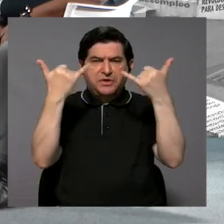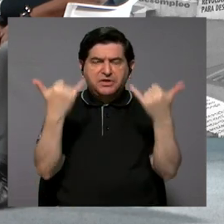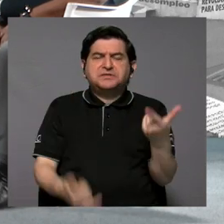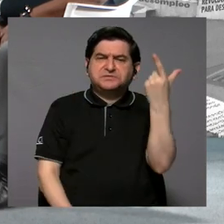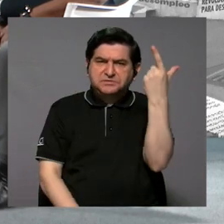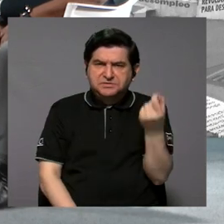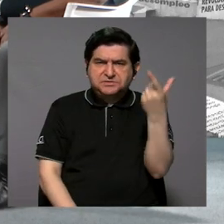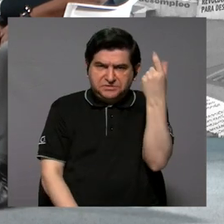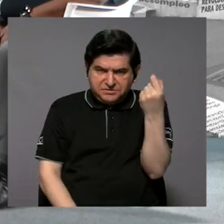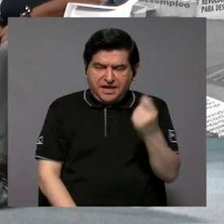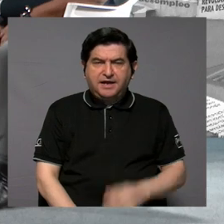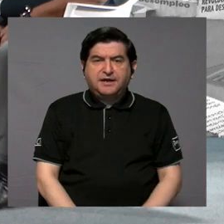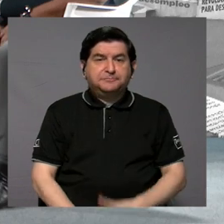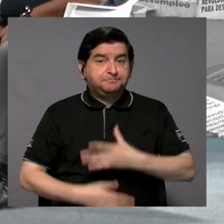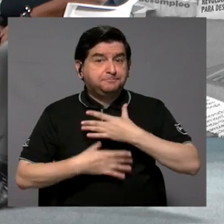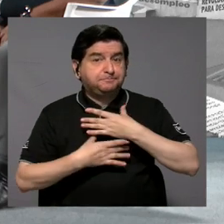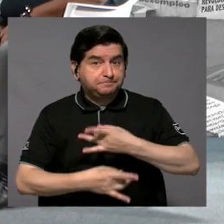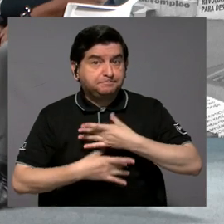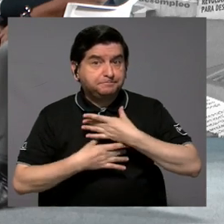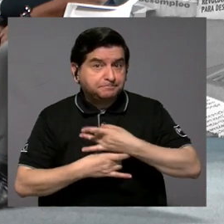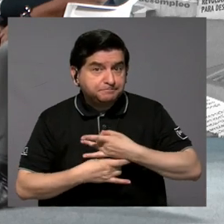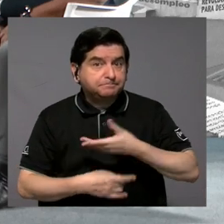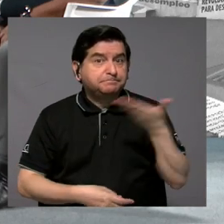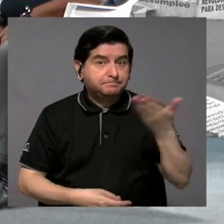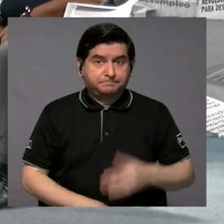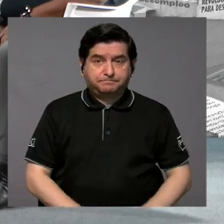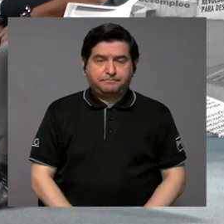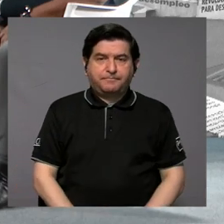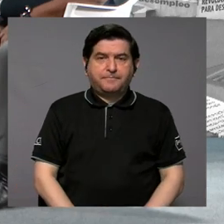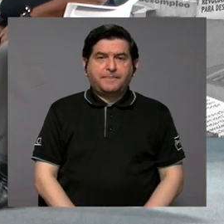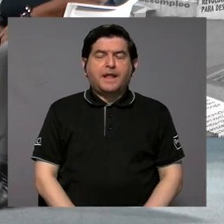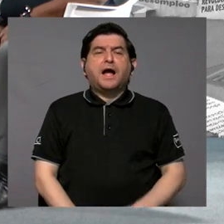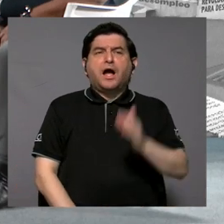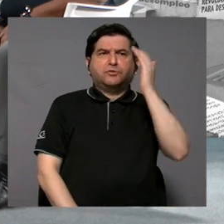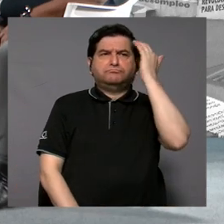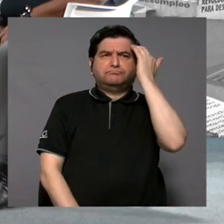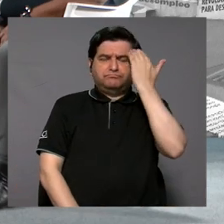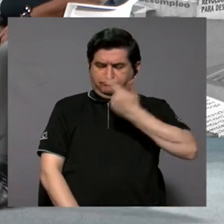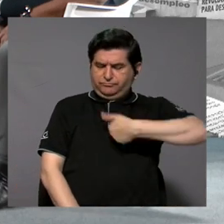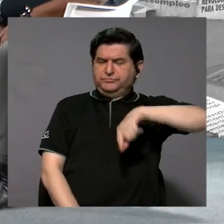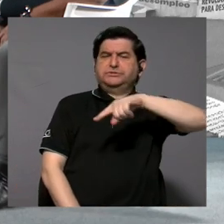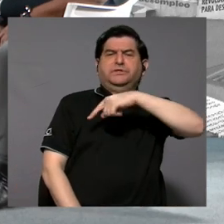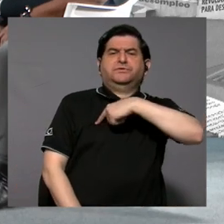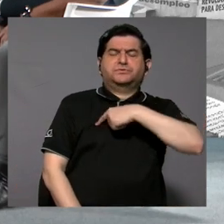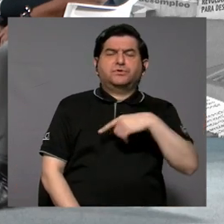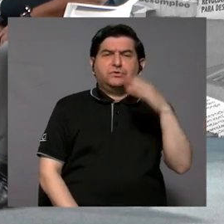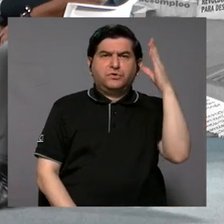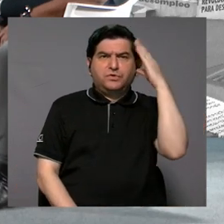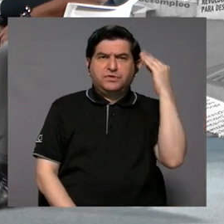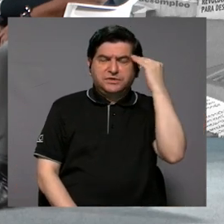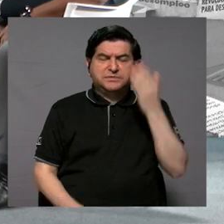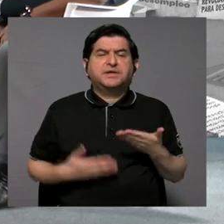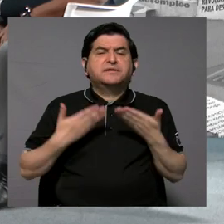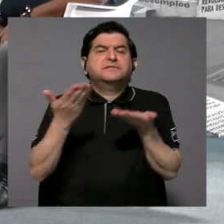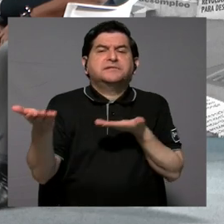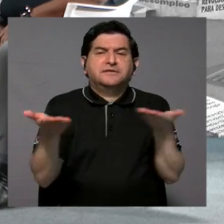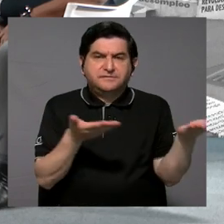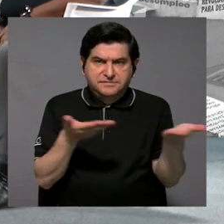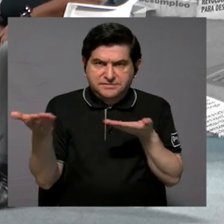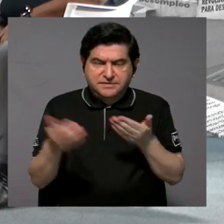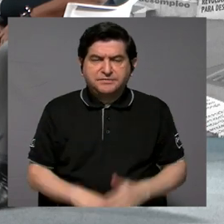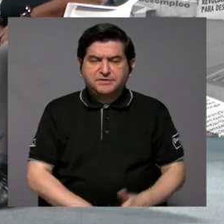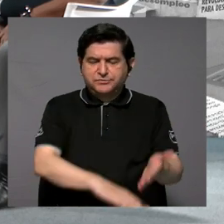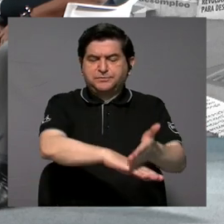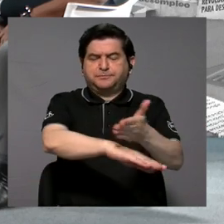jubiladas, que estamos interesadas en poner nuestro conocimiento y nuestra experticia al servicio del